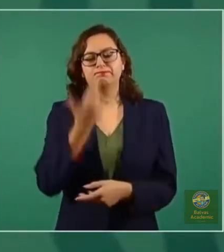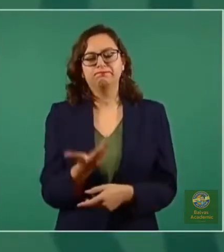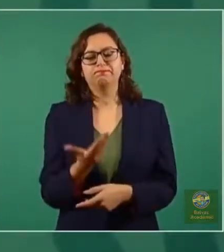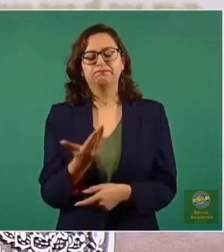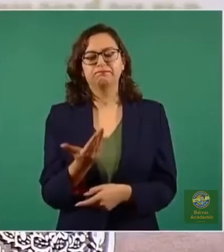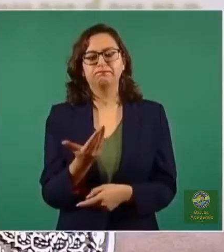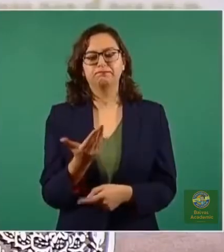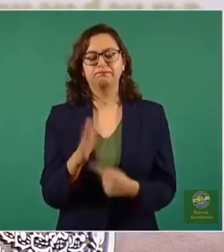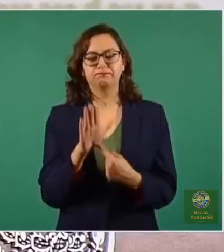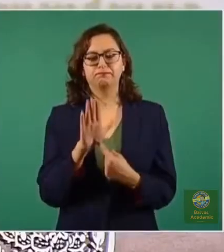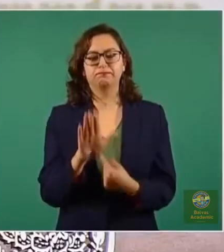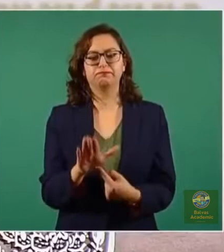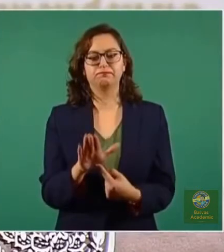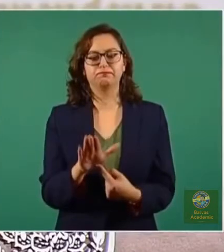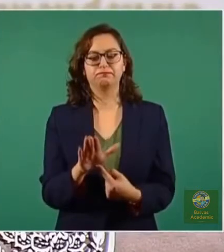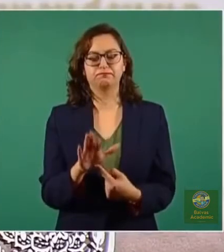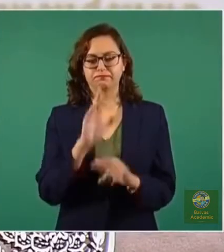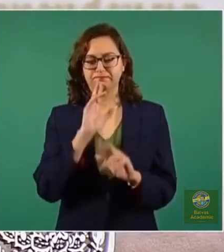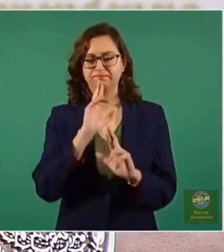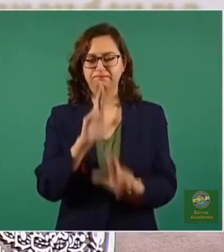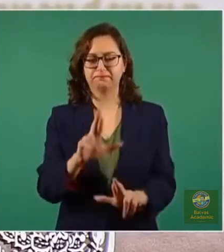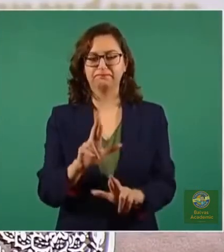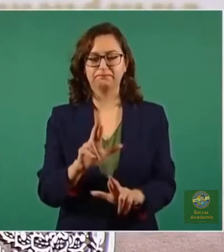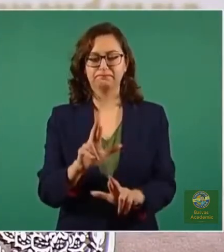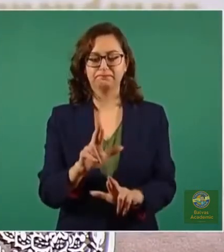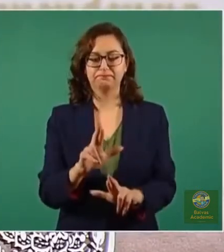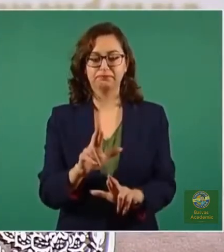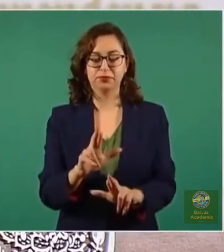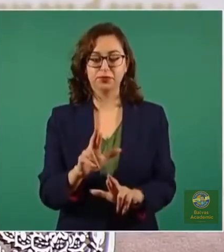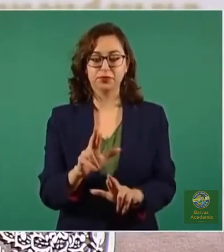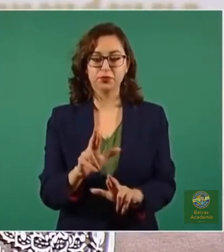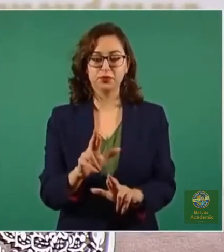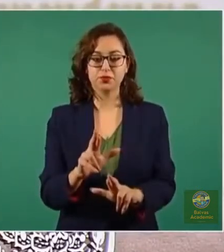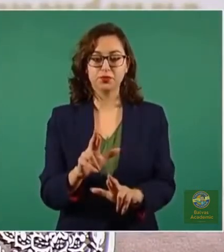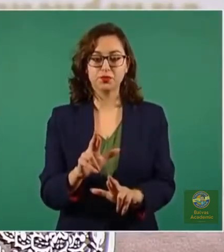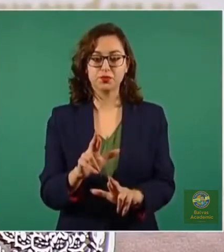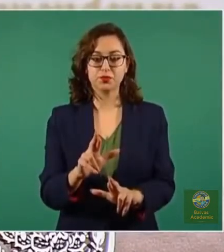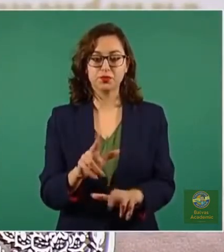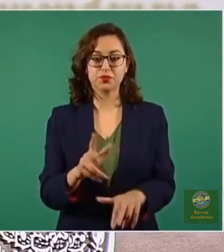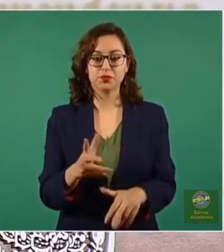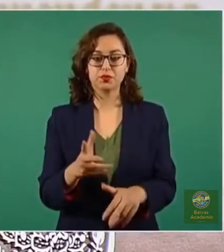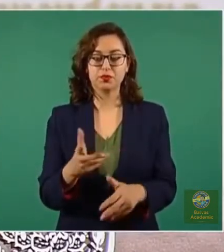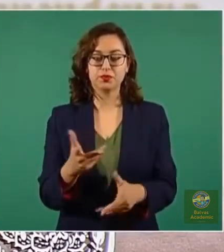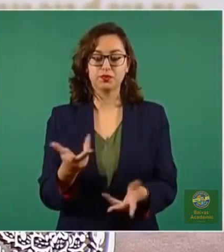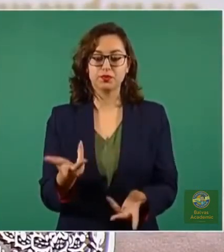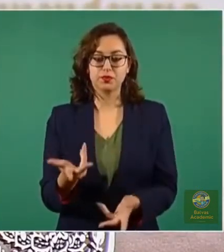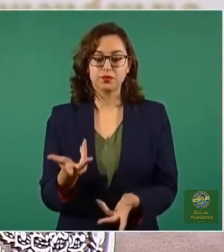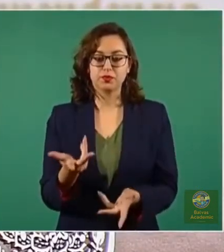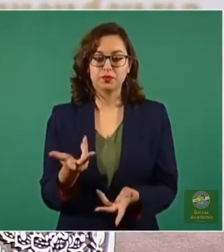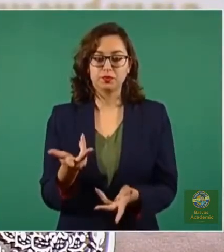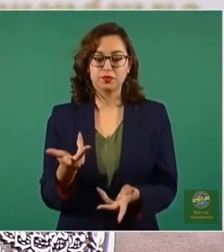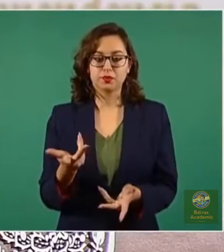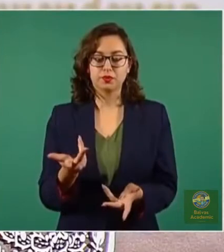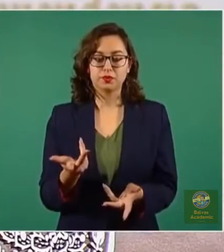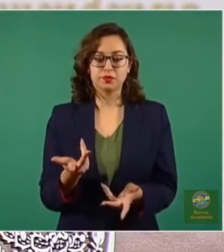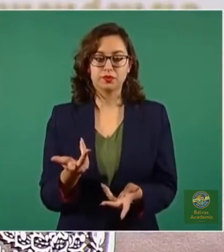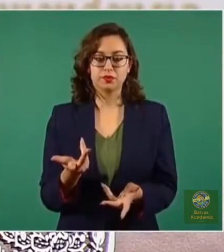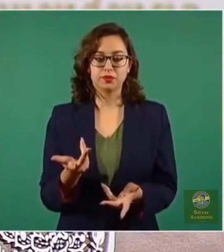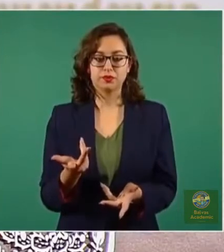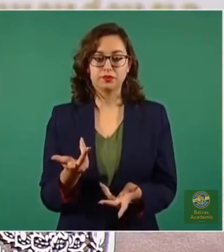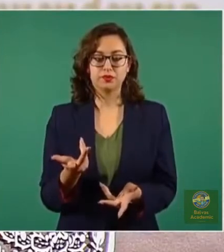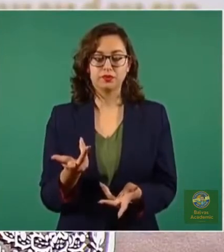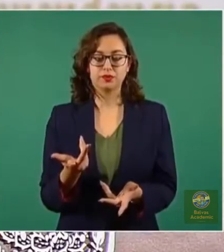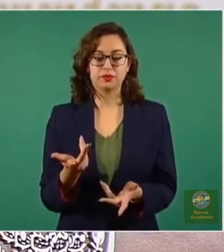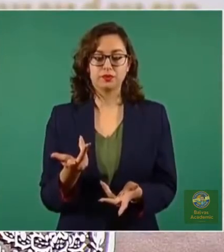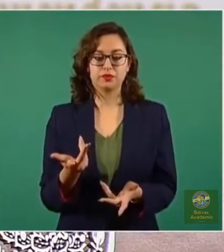en la respuesta del doctor es que, como